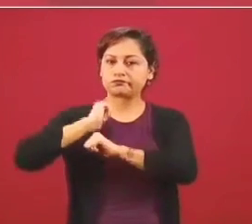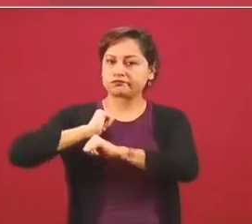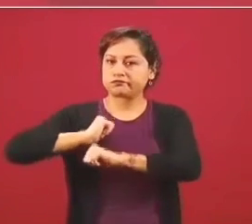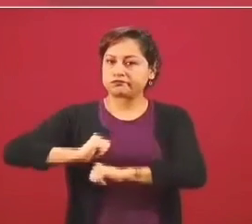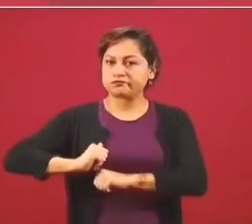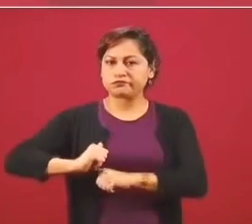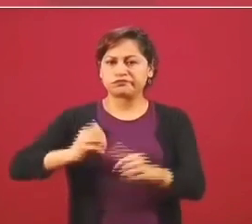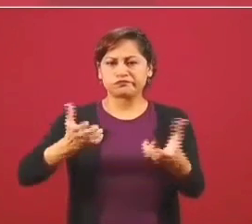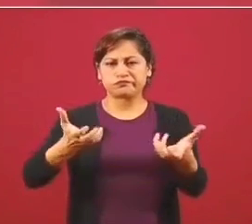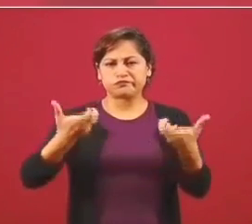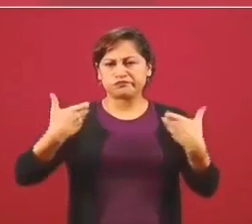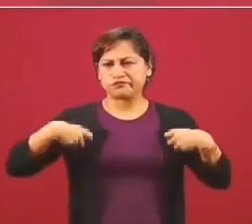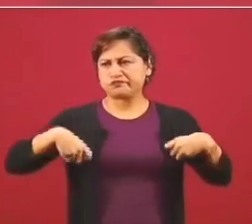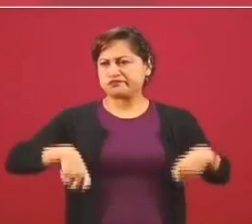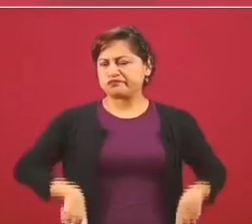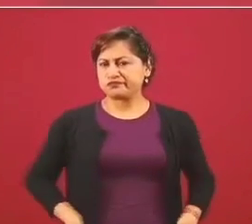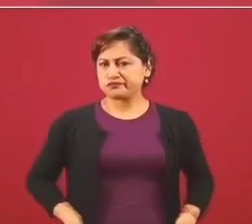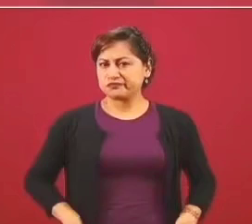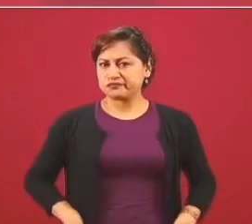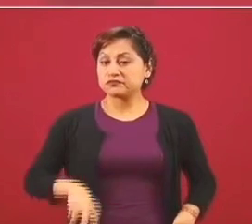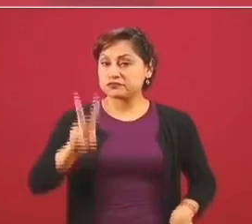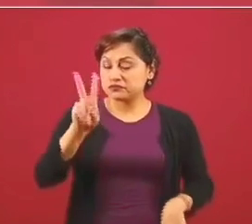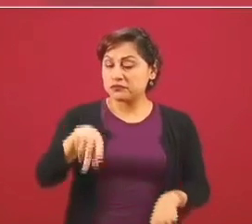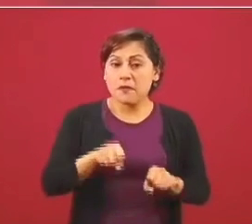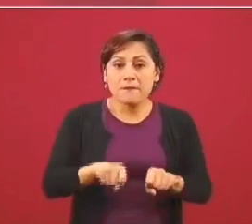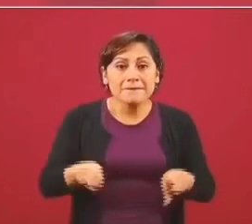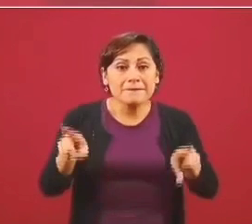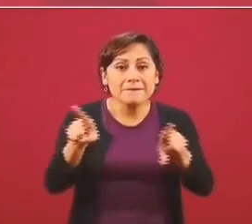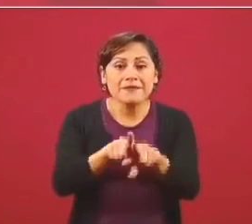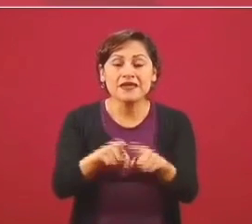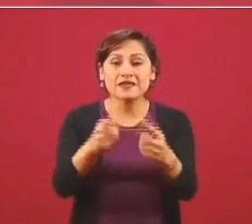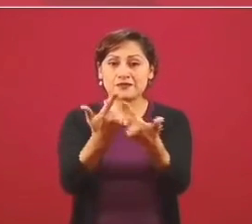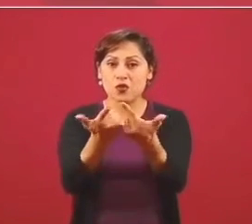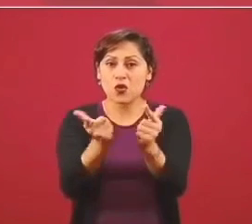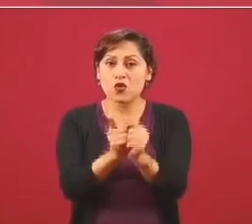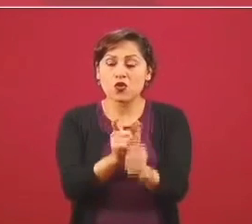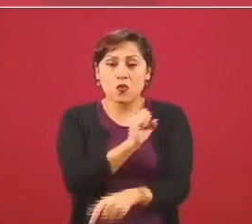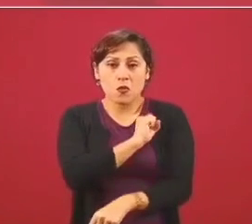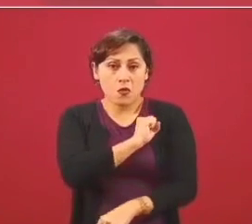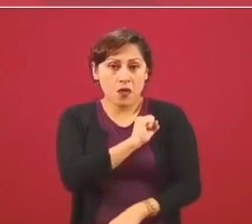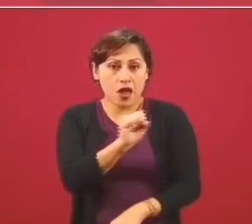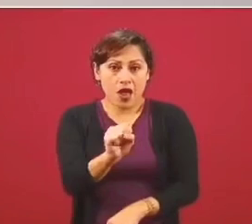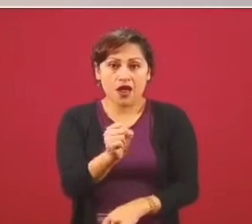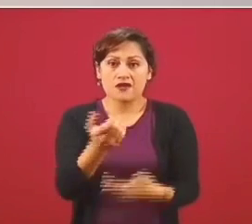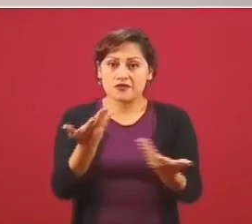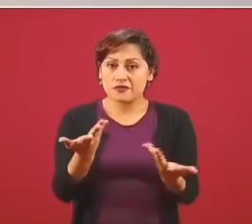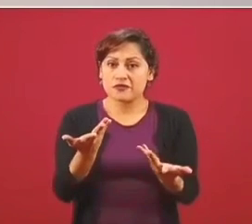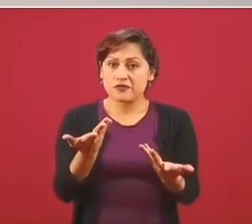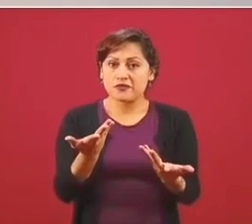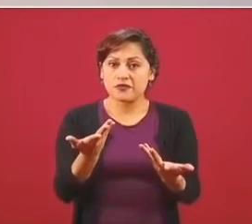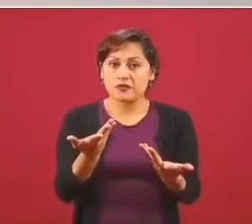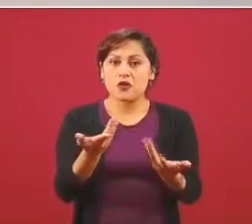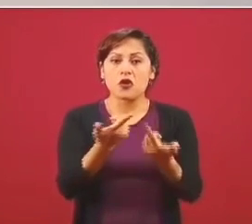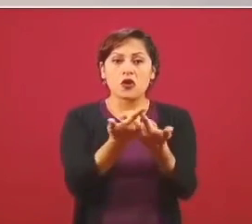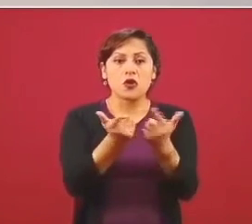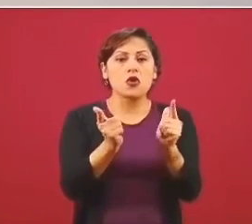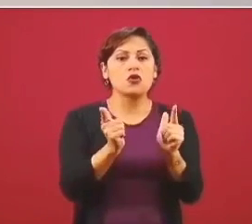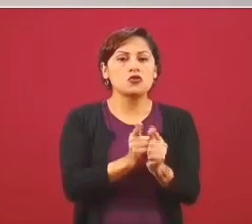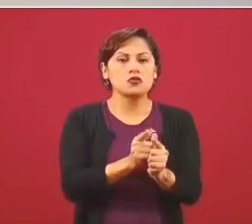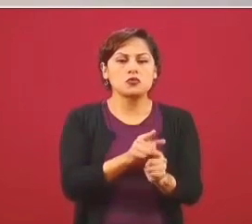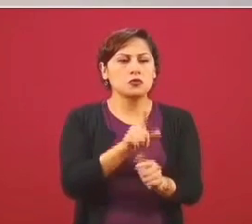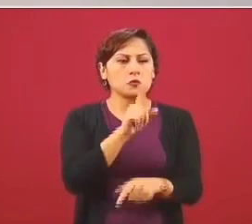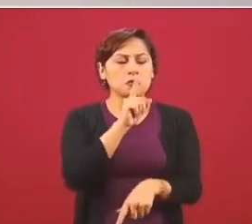de la delincuencia común y de la delincuencia de cuello blanco.